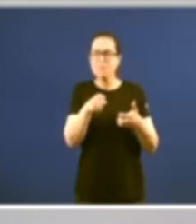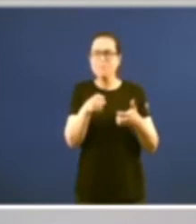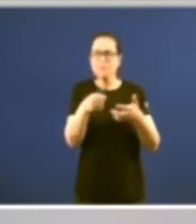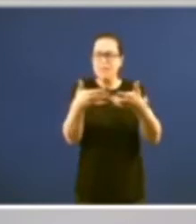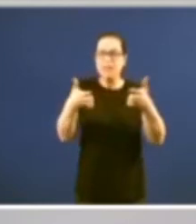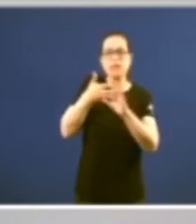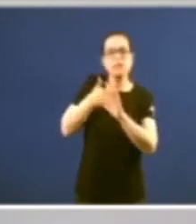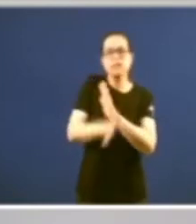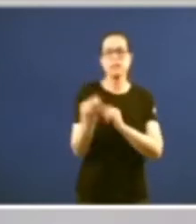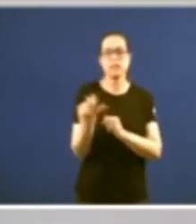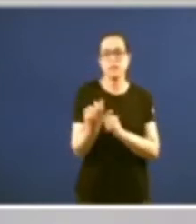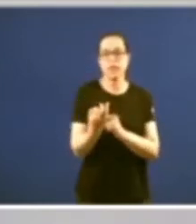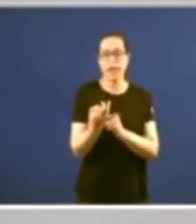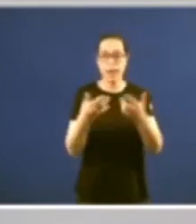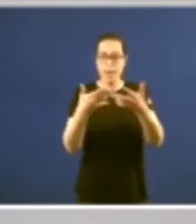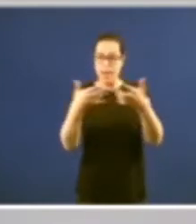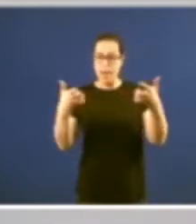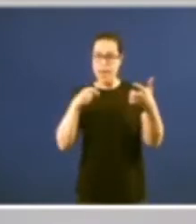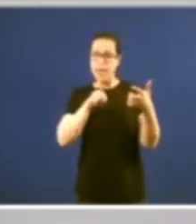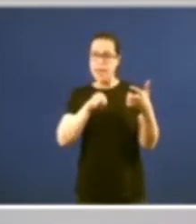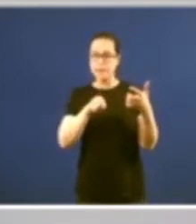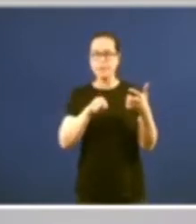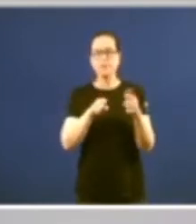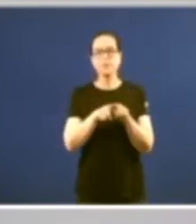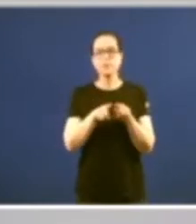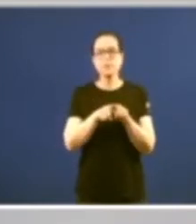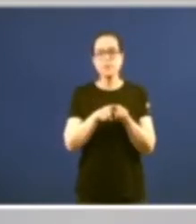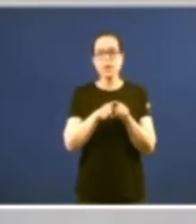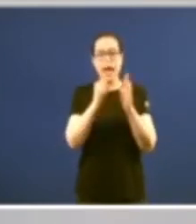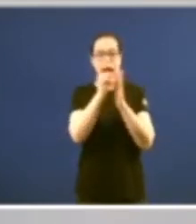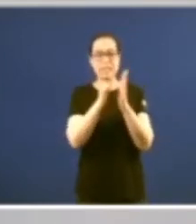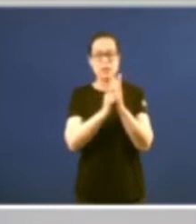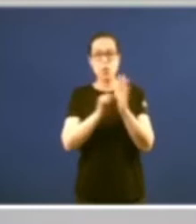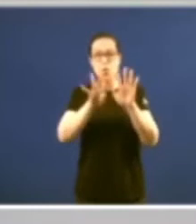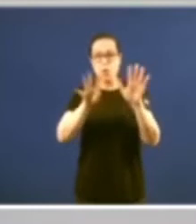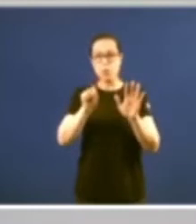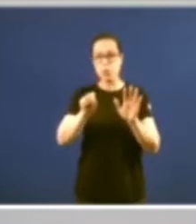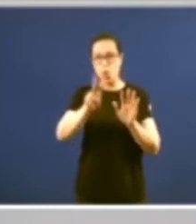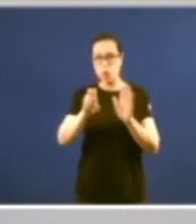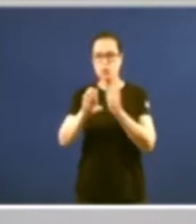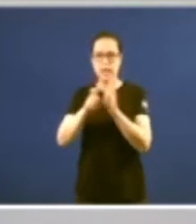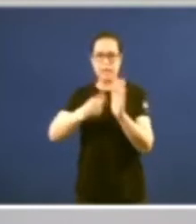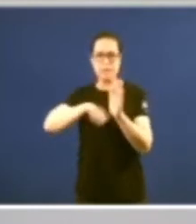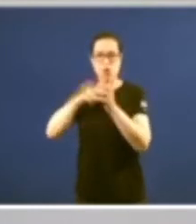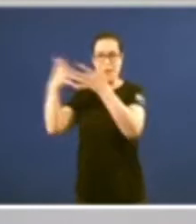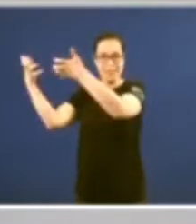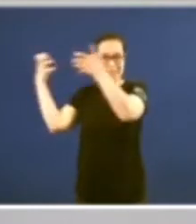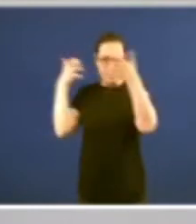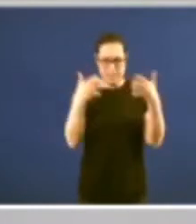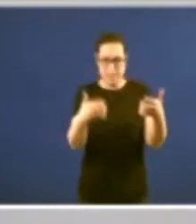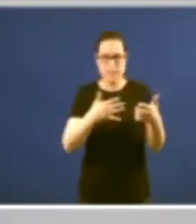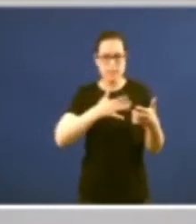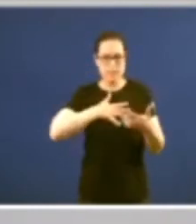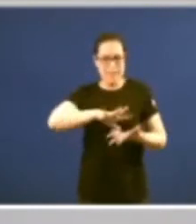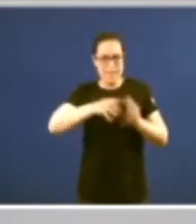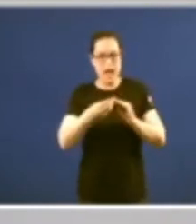esta cláusula supone de alguna forma la transcripción del artículo 9.2 de la Constitución Española que en el título preliminar